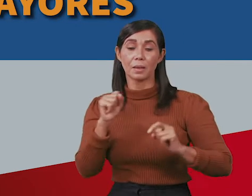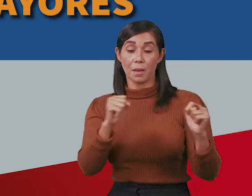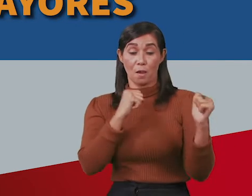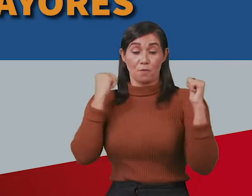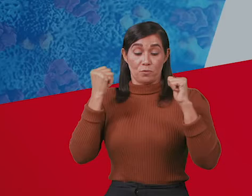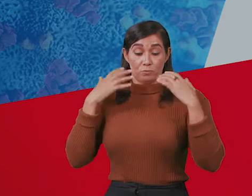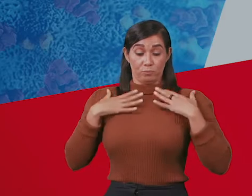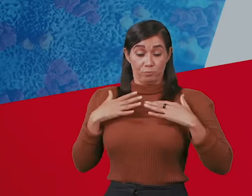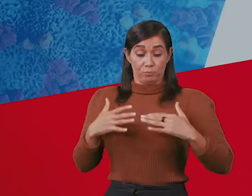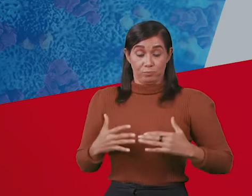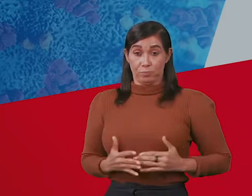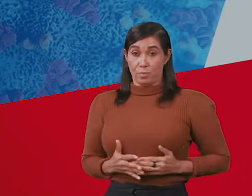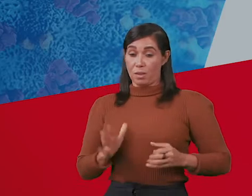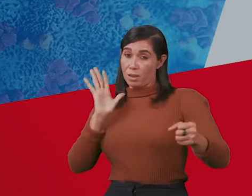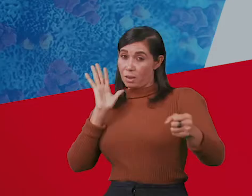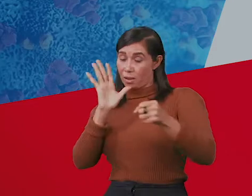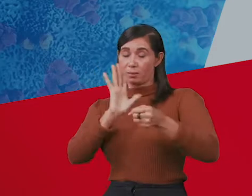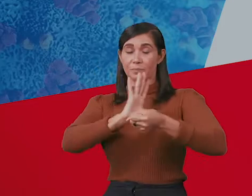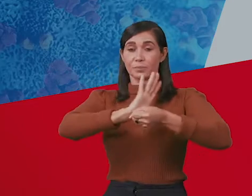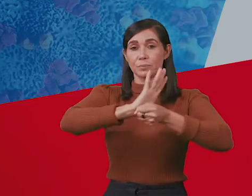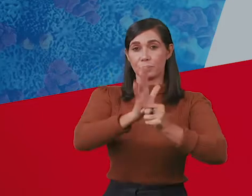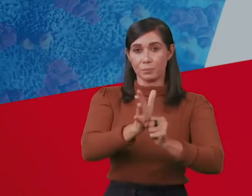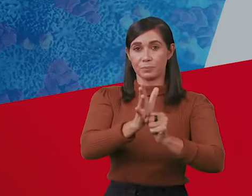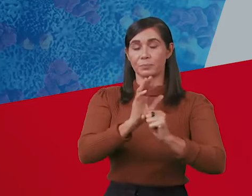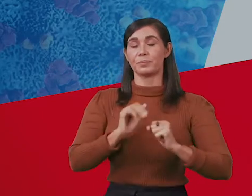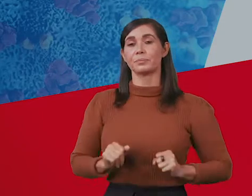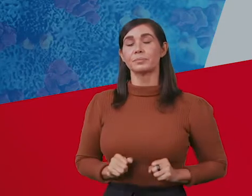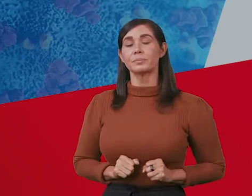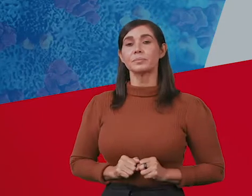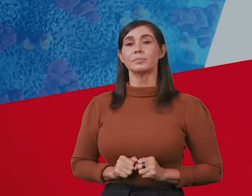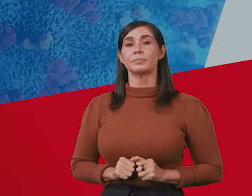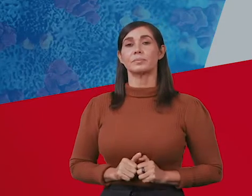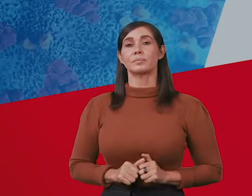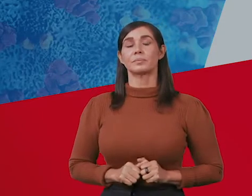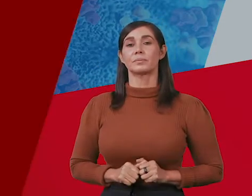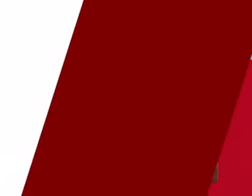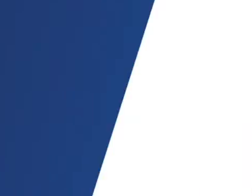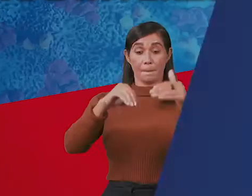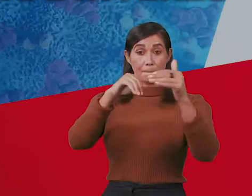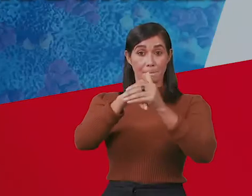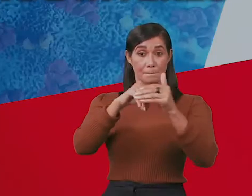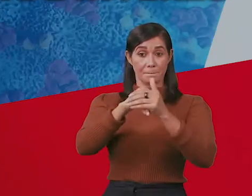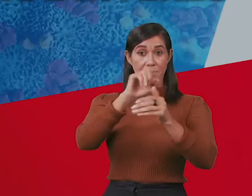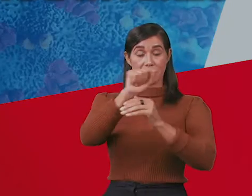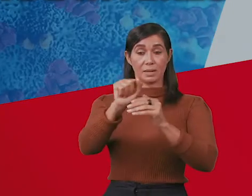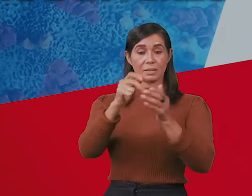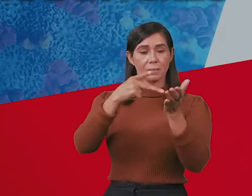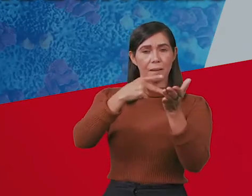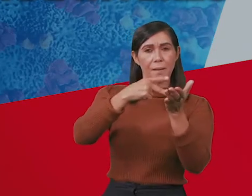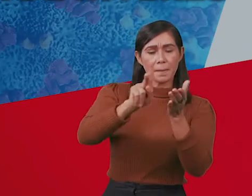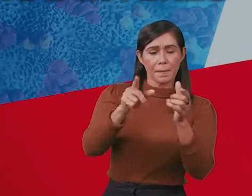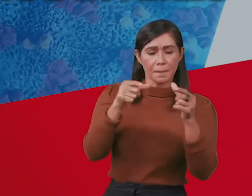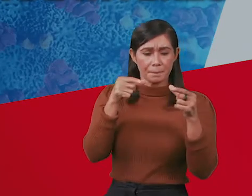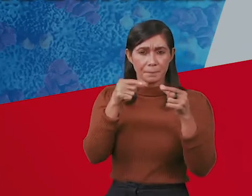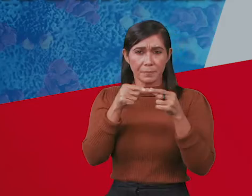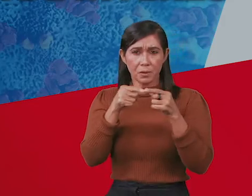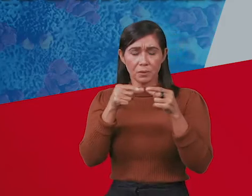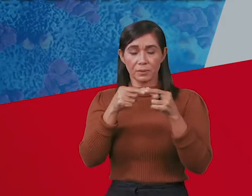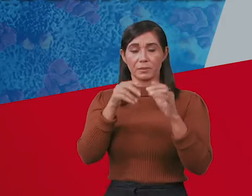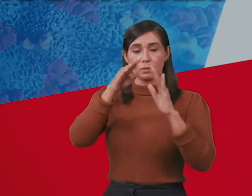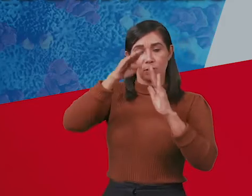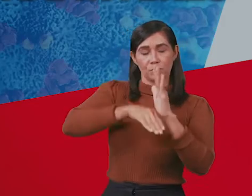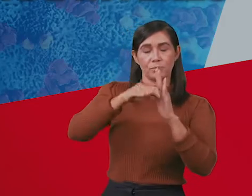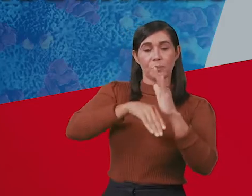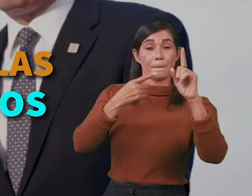adultos mayores para fortalecer su sistema inmunológico ante el coronavirus. Banreservas disminuyó a un 1